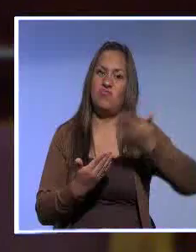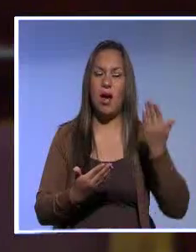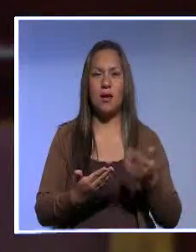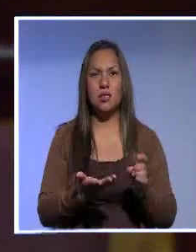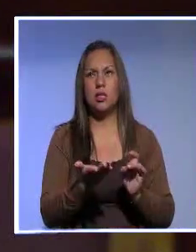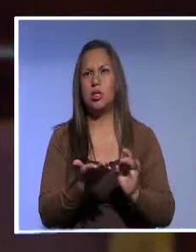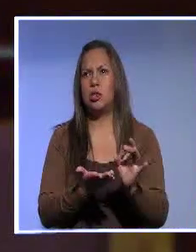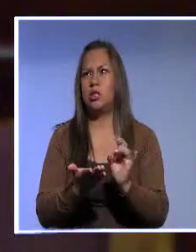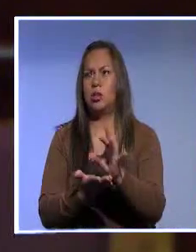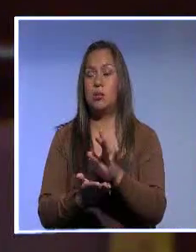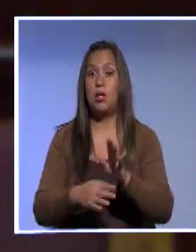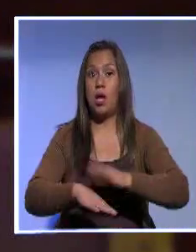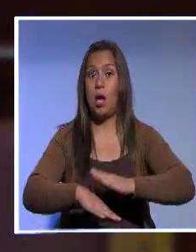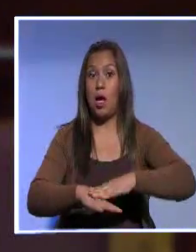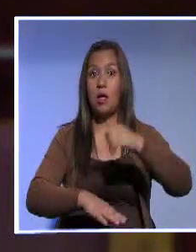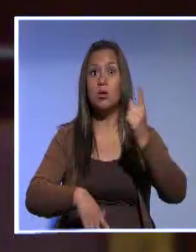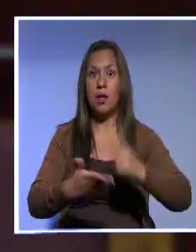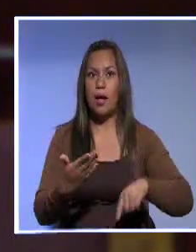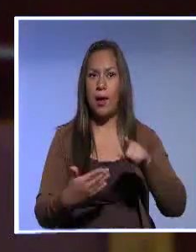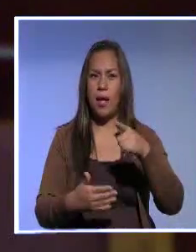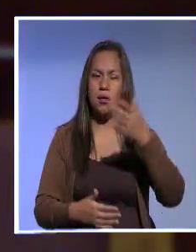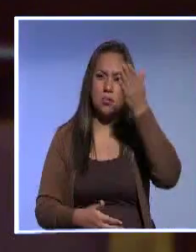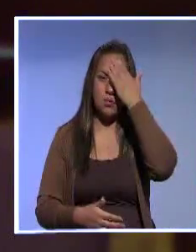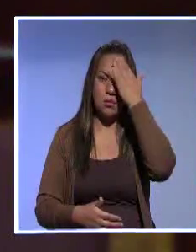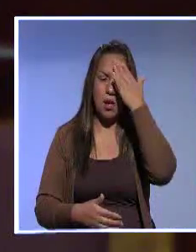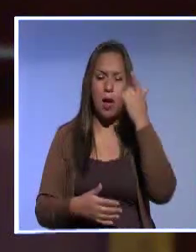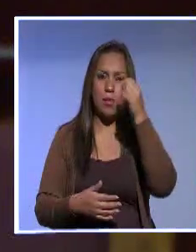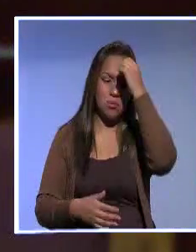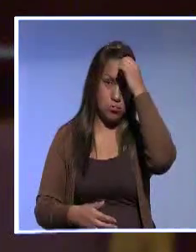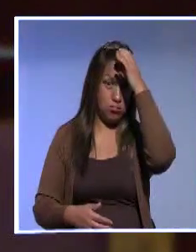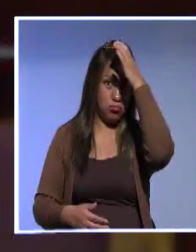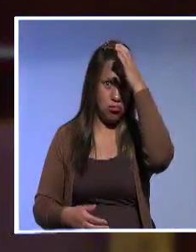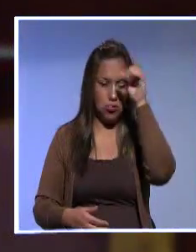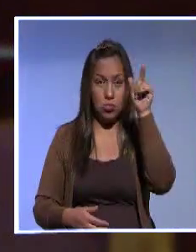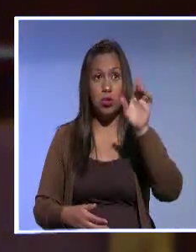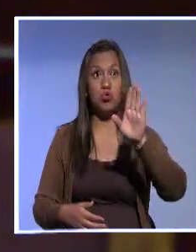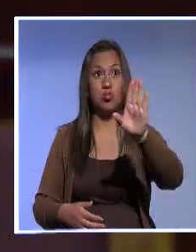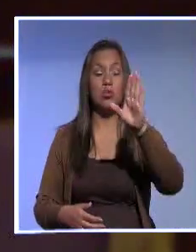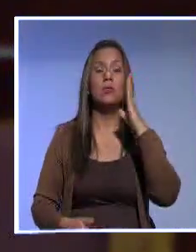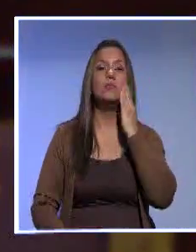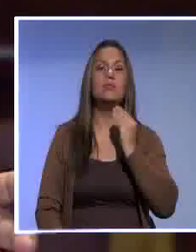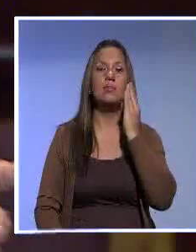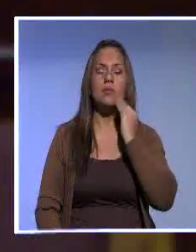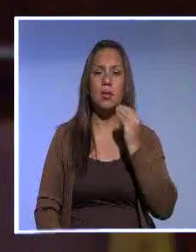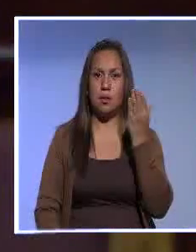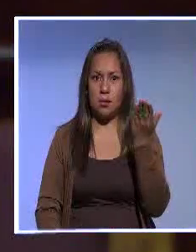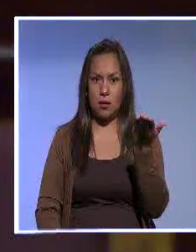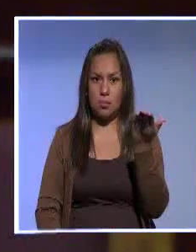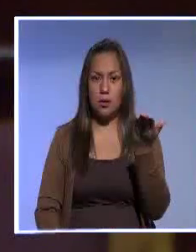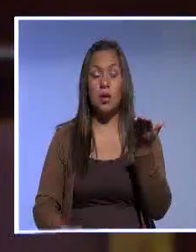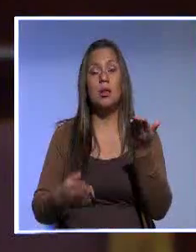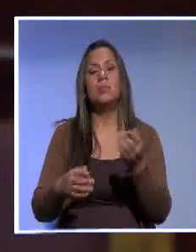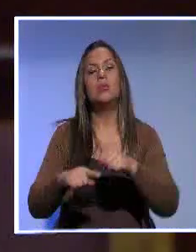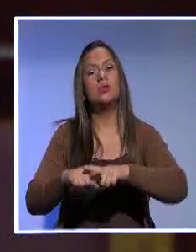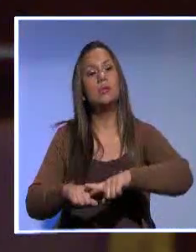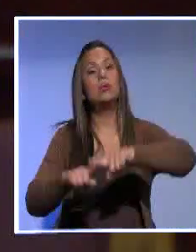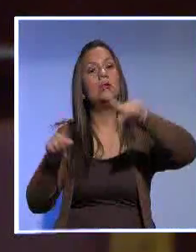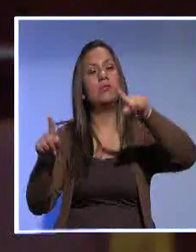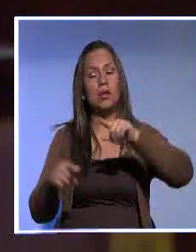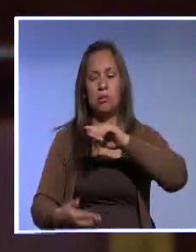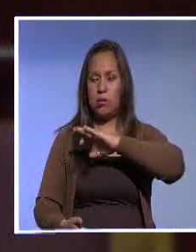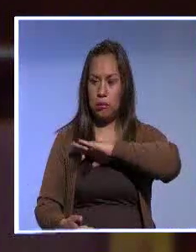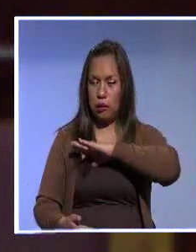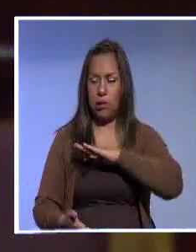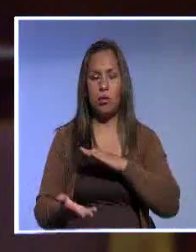un mayor dominio del conocimiento, de la realidad y de su experiencia, no así los obreros, no así los técnicos,